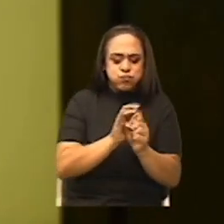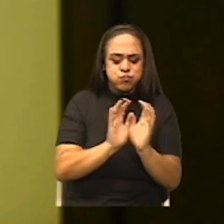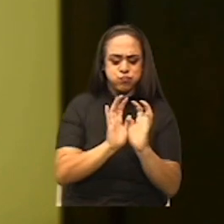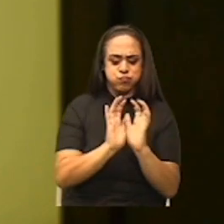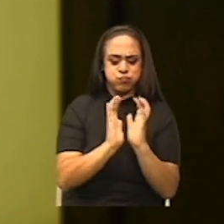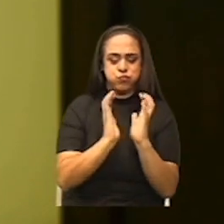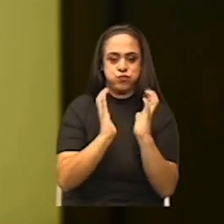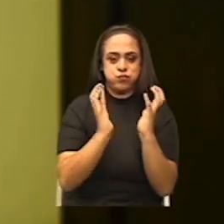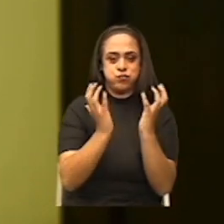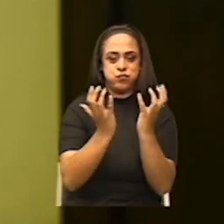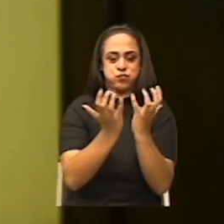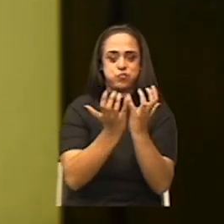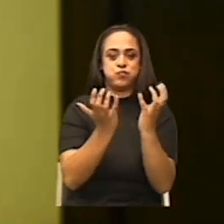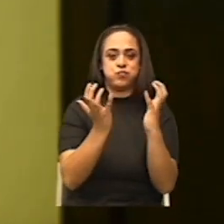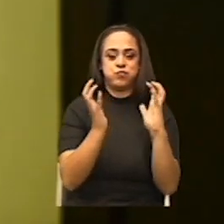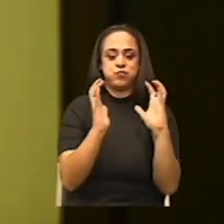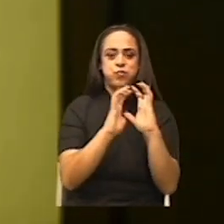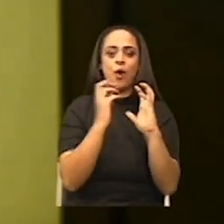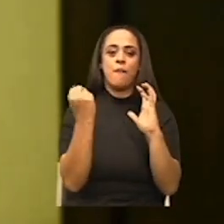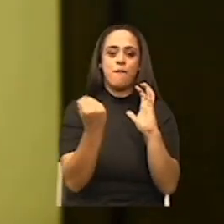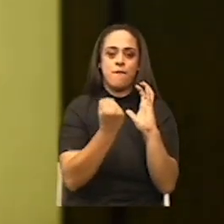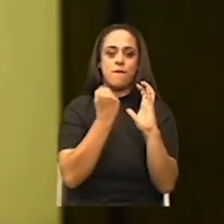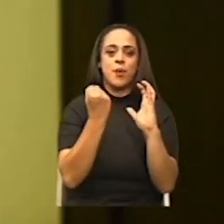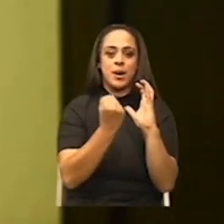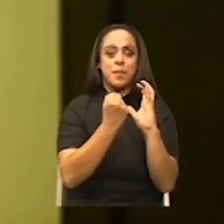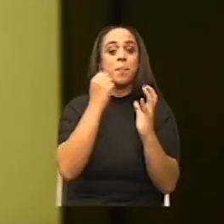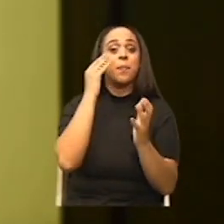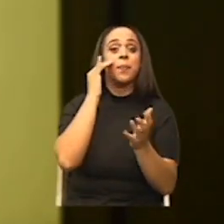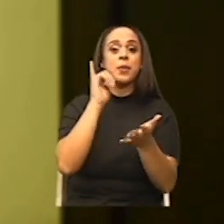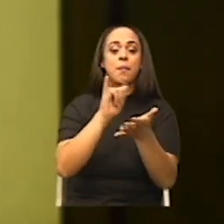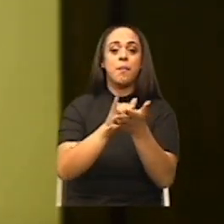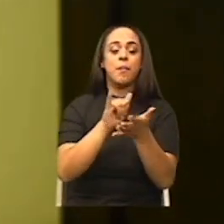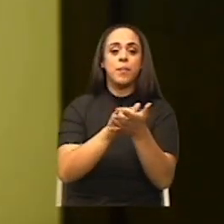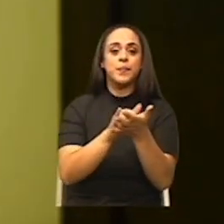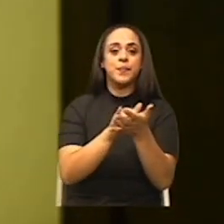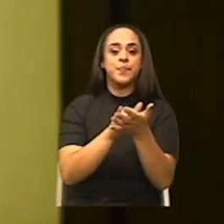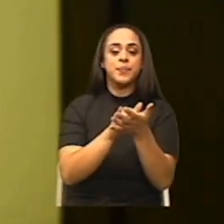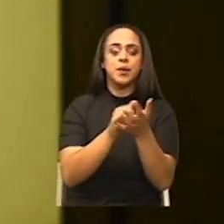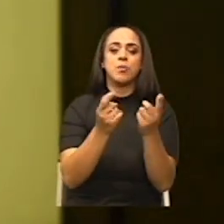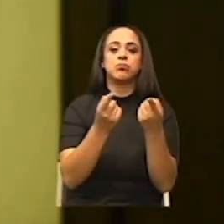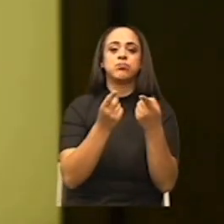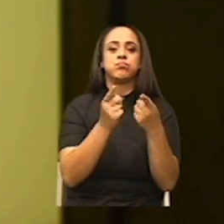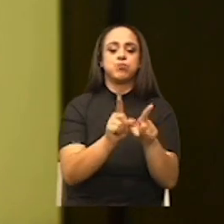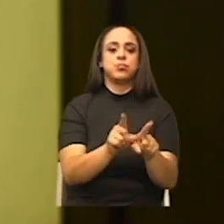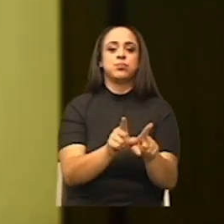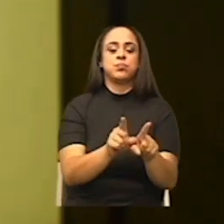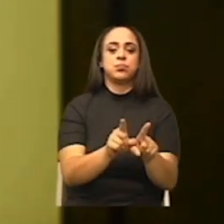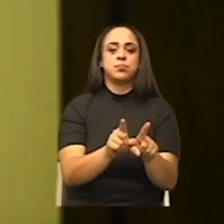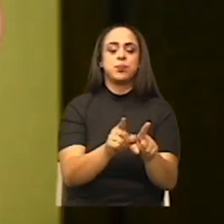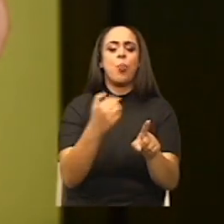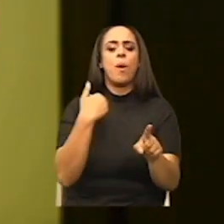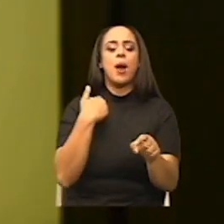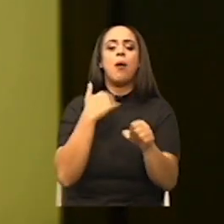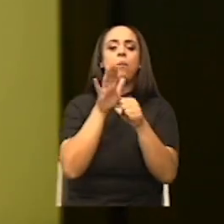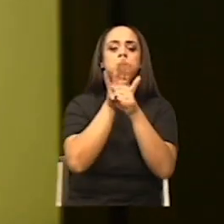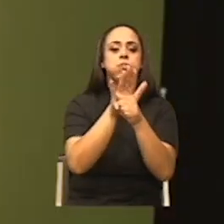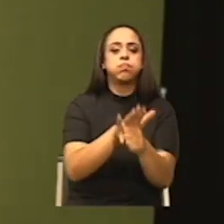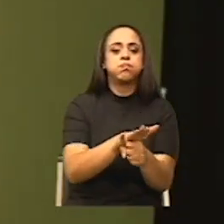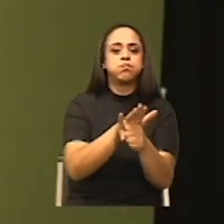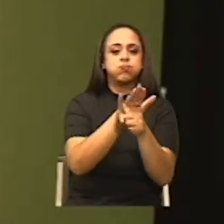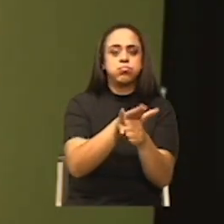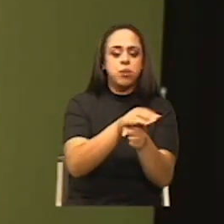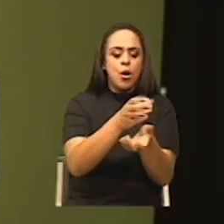del recipiente. Por lo tanto, eso es lo que sucede cuando ejercemos una presión sobre la botella